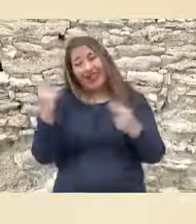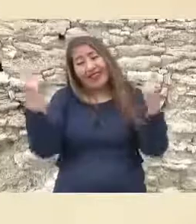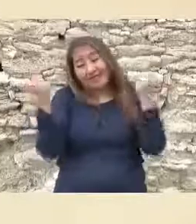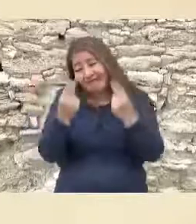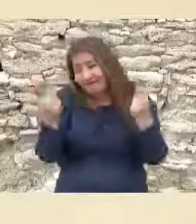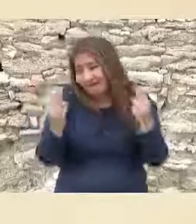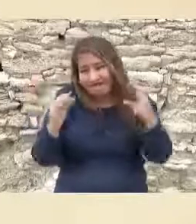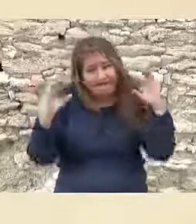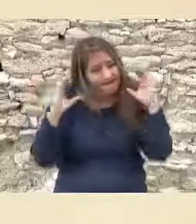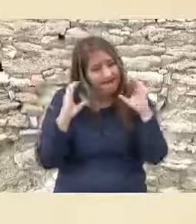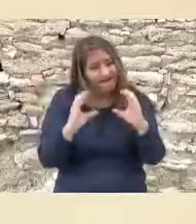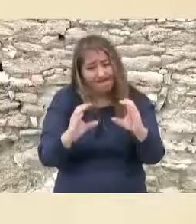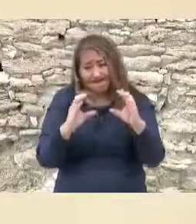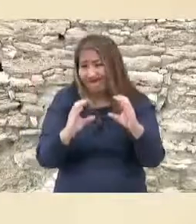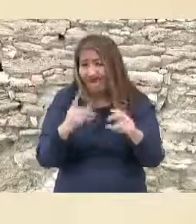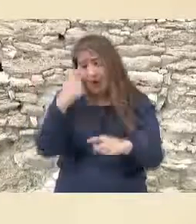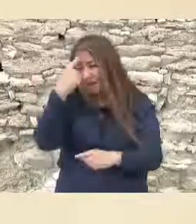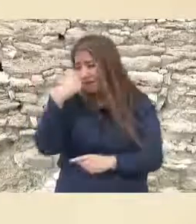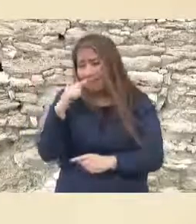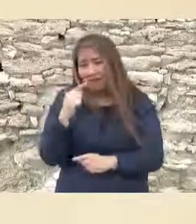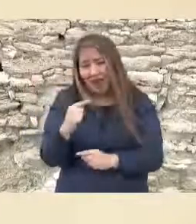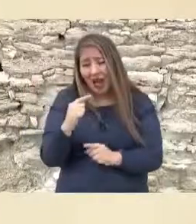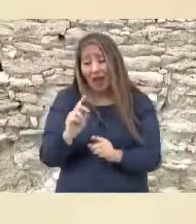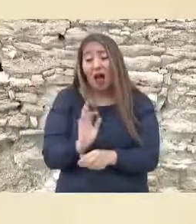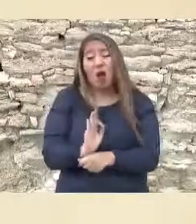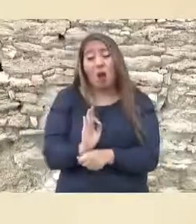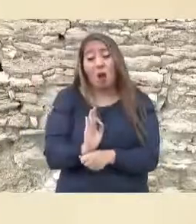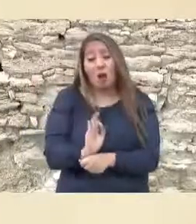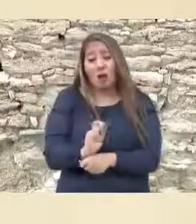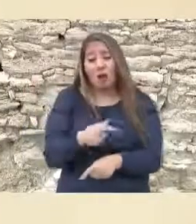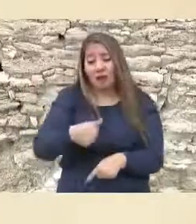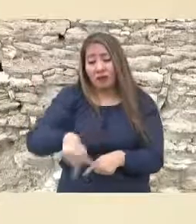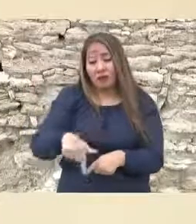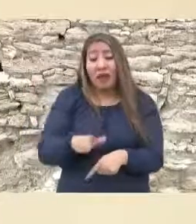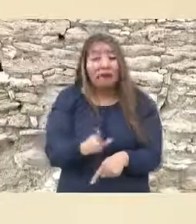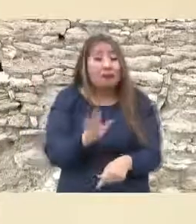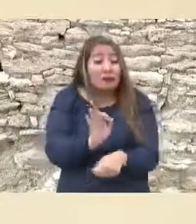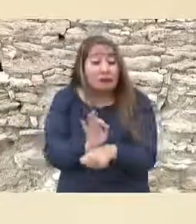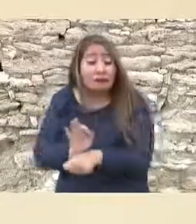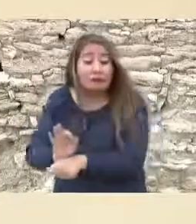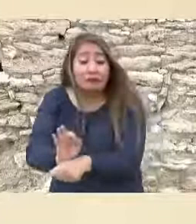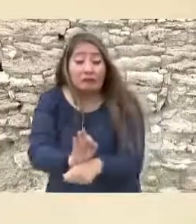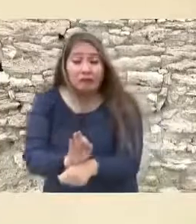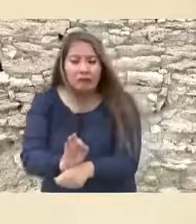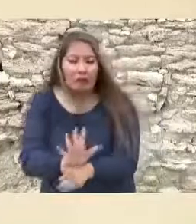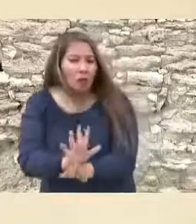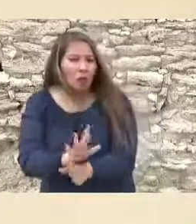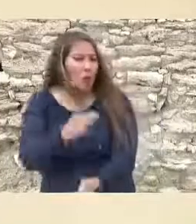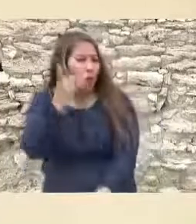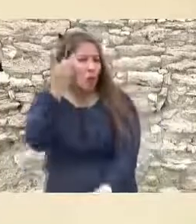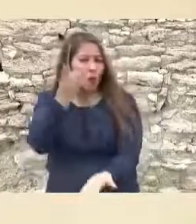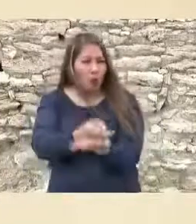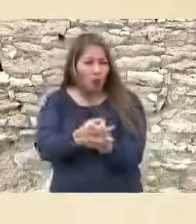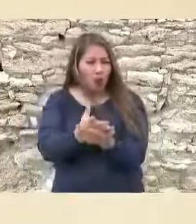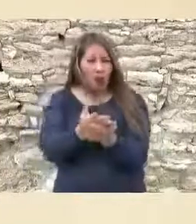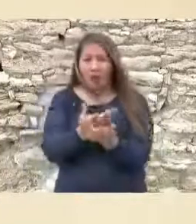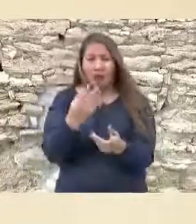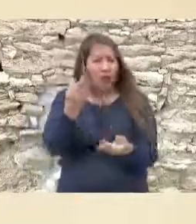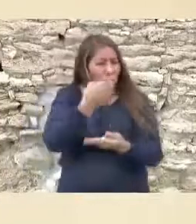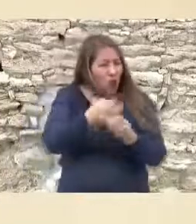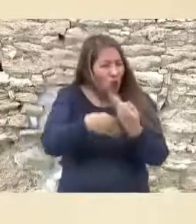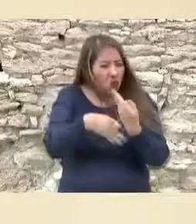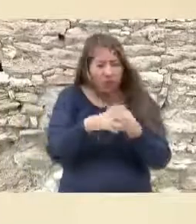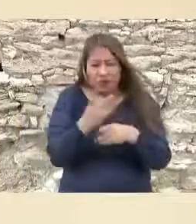que debe llevarse a cabo para garantizar su conservación. Esta protección sólo podrá ser alcanzada con la suma